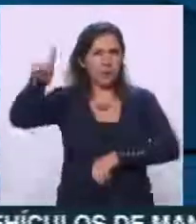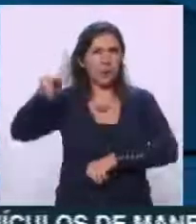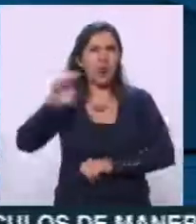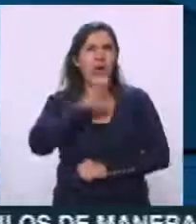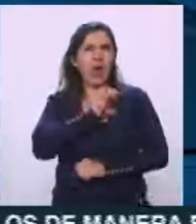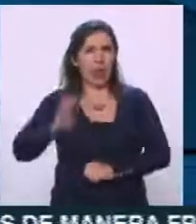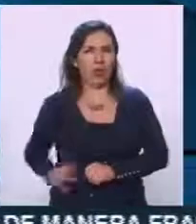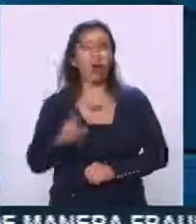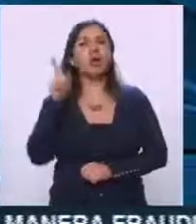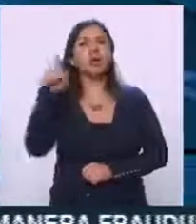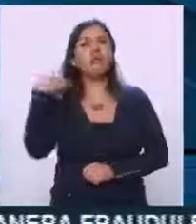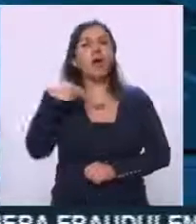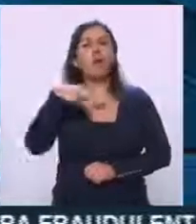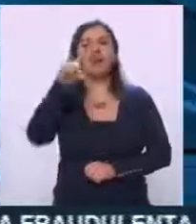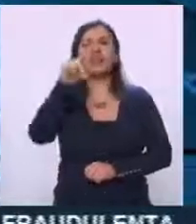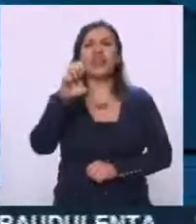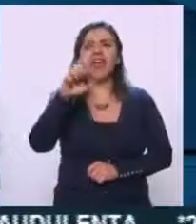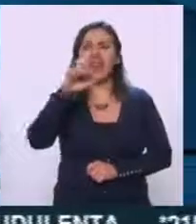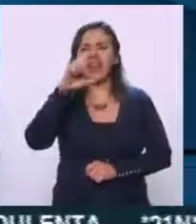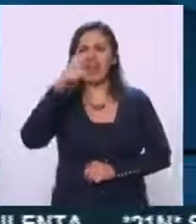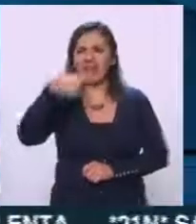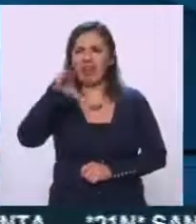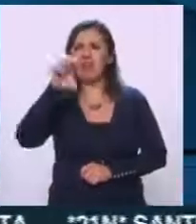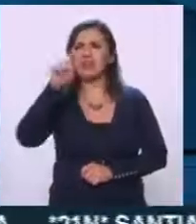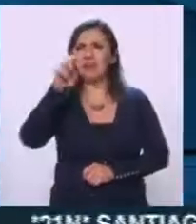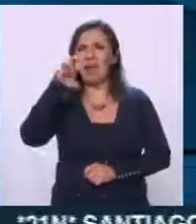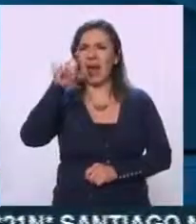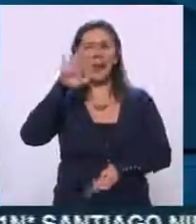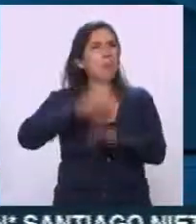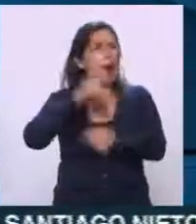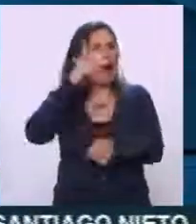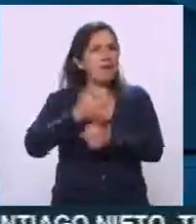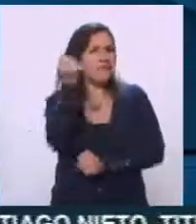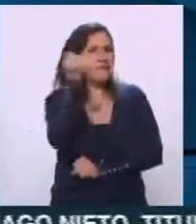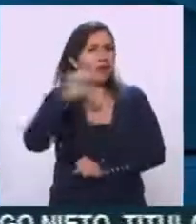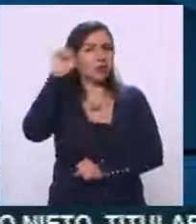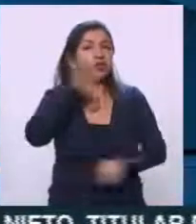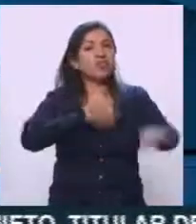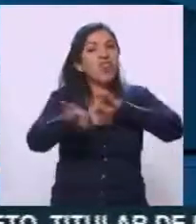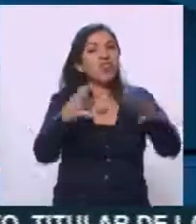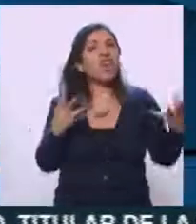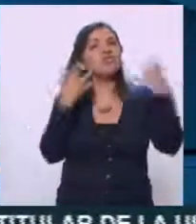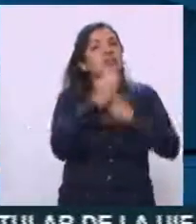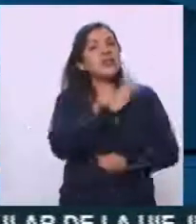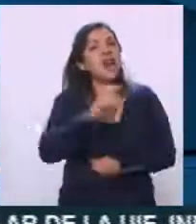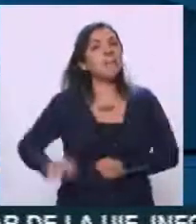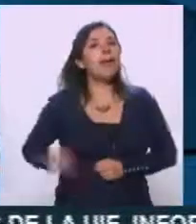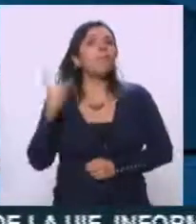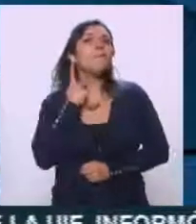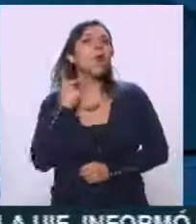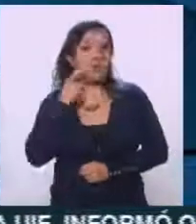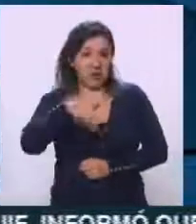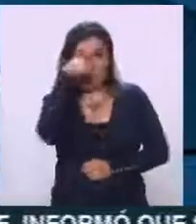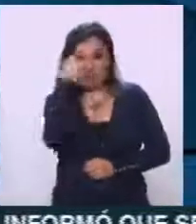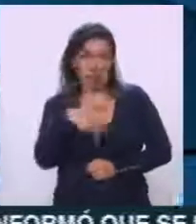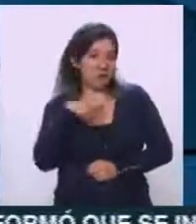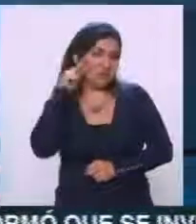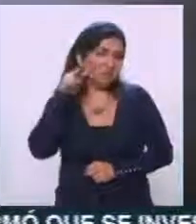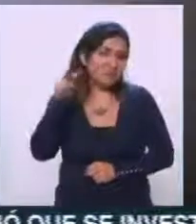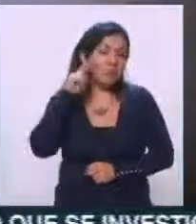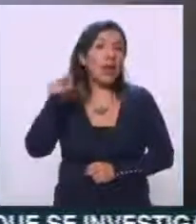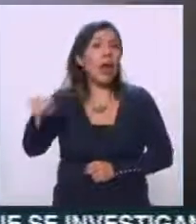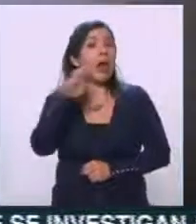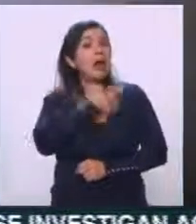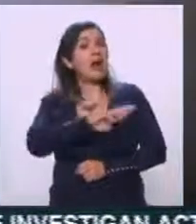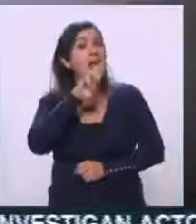que se llama el DEC Esmeralda, que es uno de los más famosos que ha trabajado para campañas políticas aquí en México, que